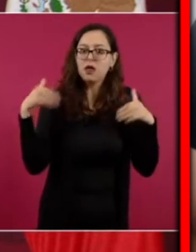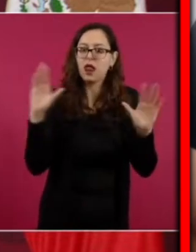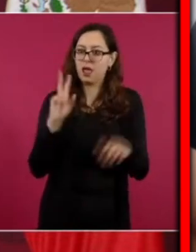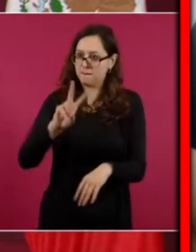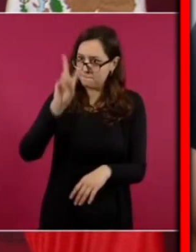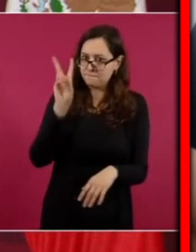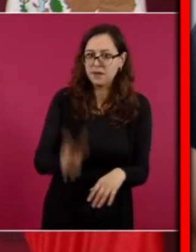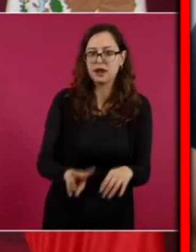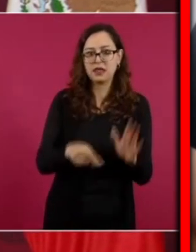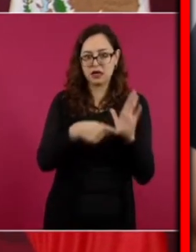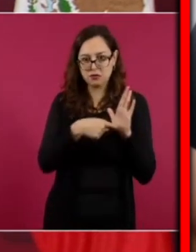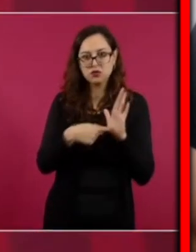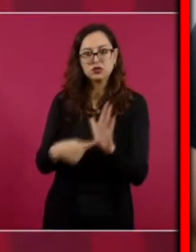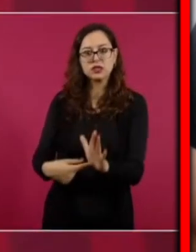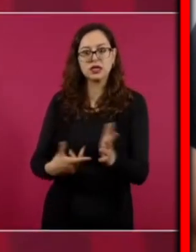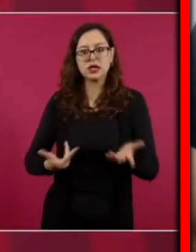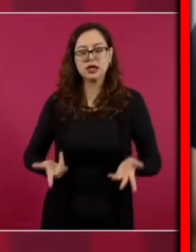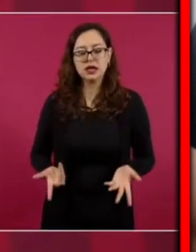Pemex